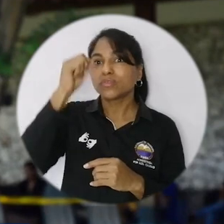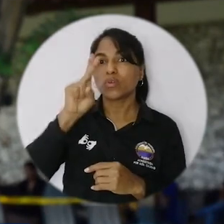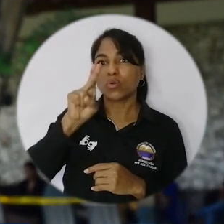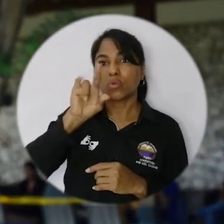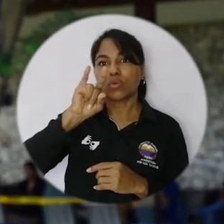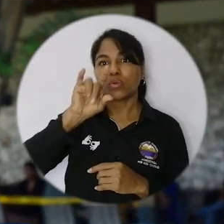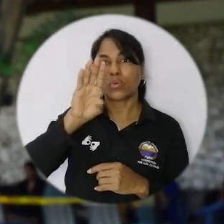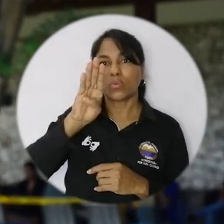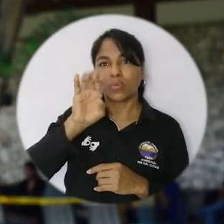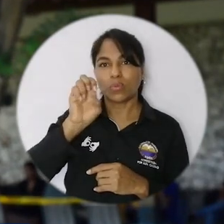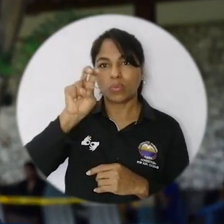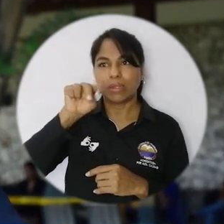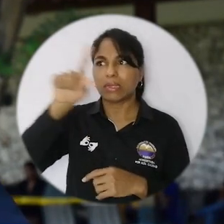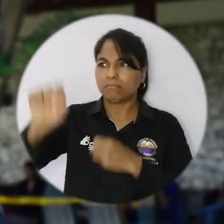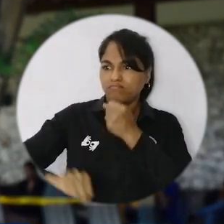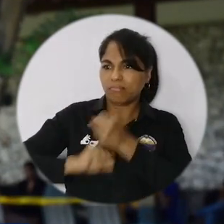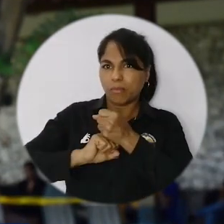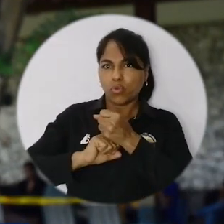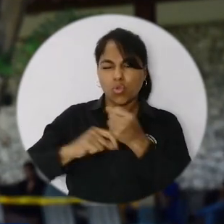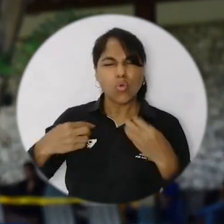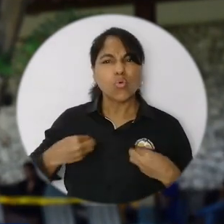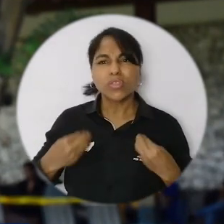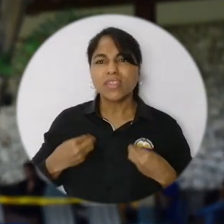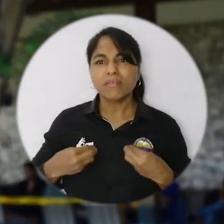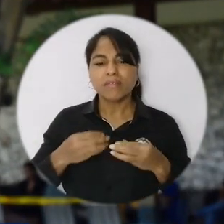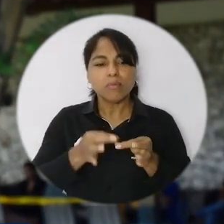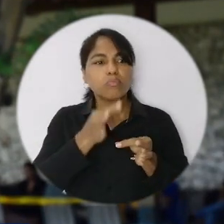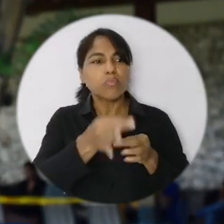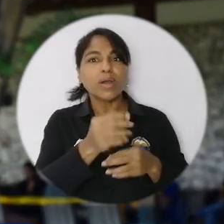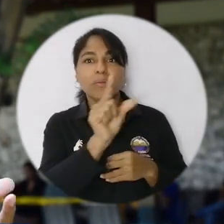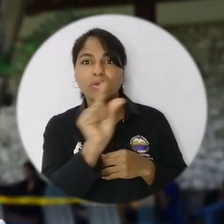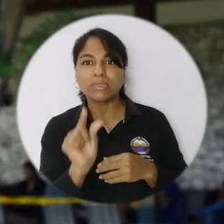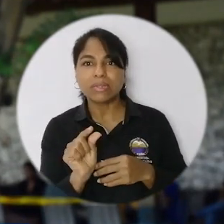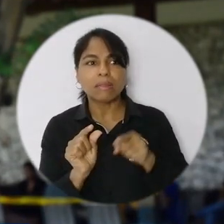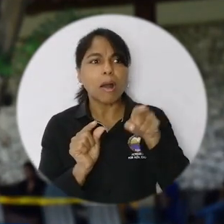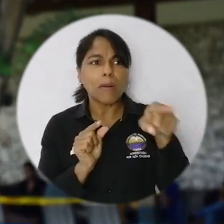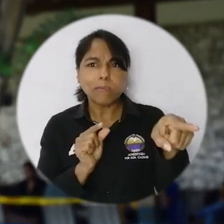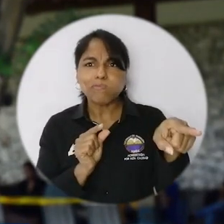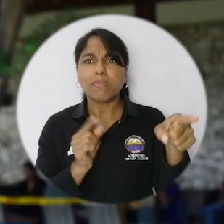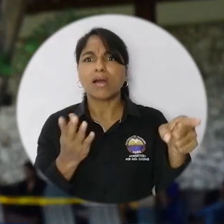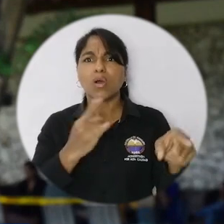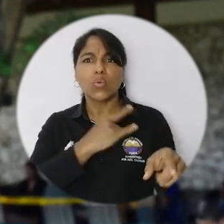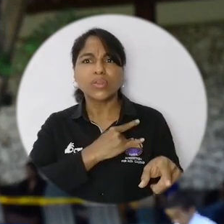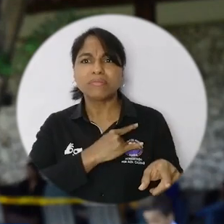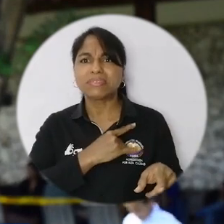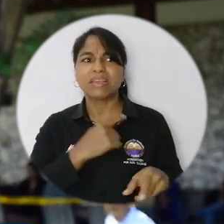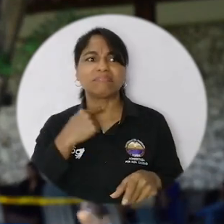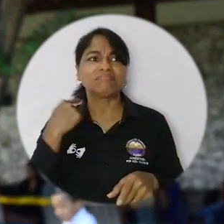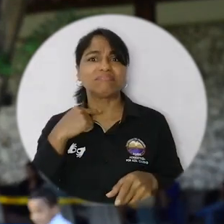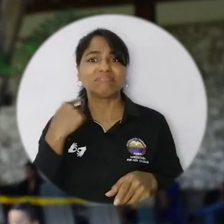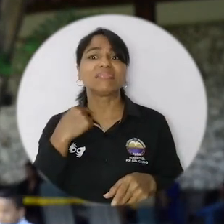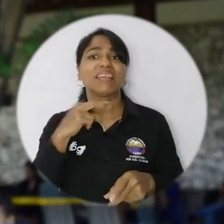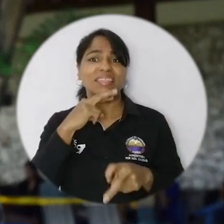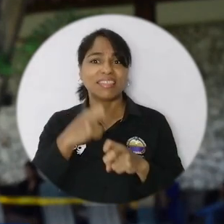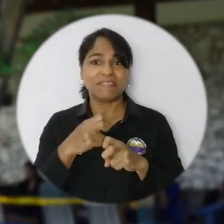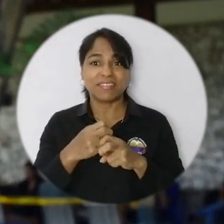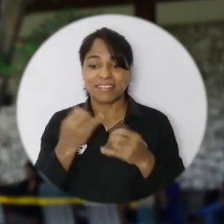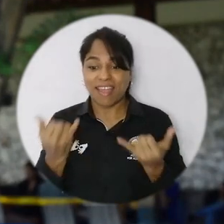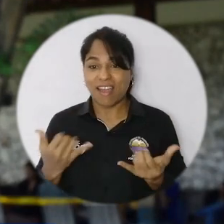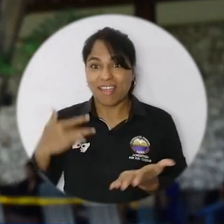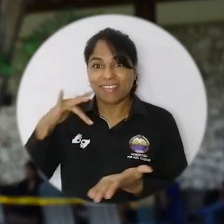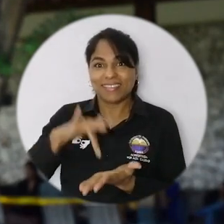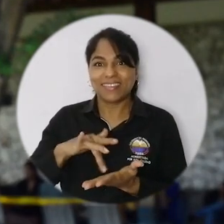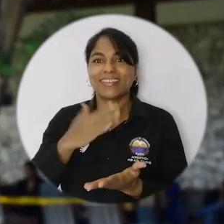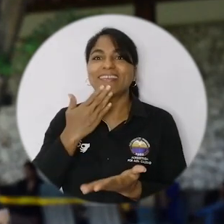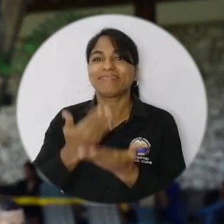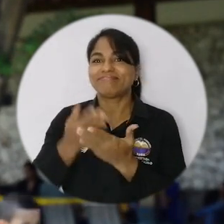apoyó mucho, ya que nosotros somos de Chimichagua, Cesar y allá son pocas las oportunidades en el tema de las universidades y aquí